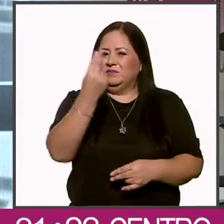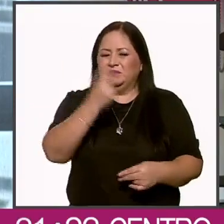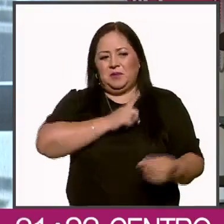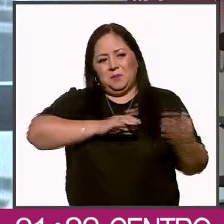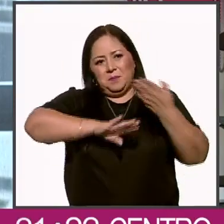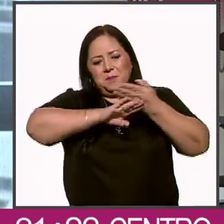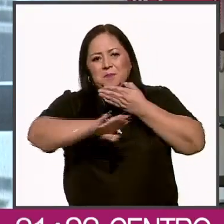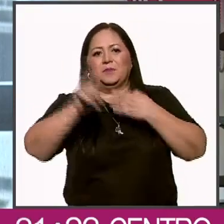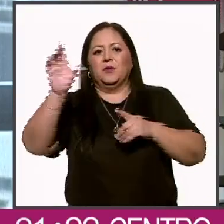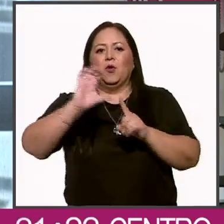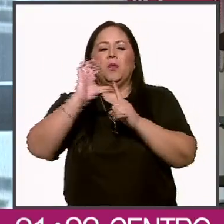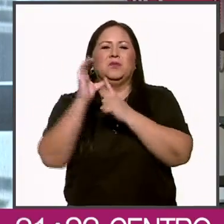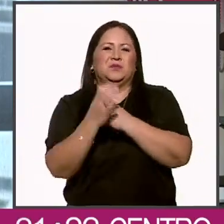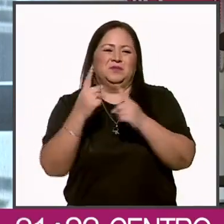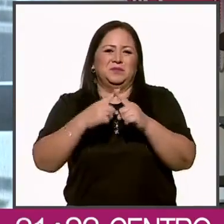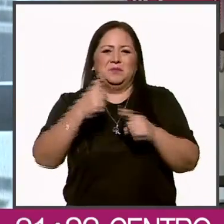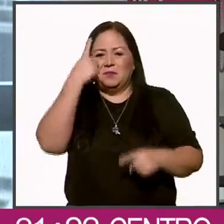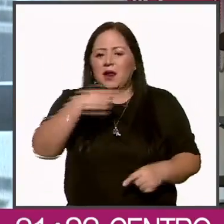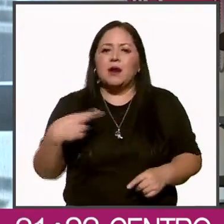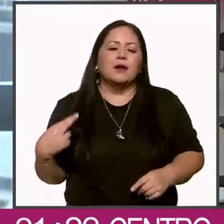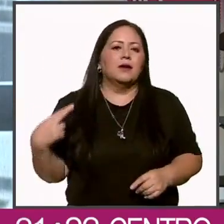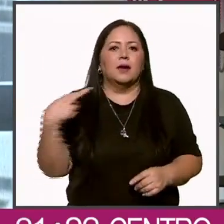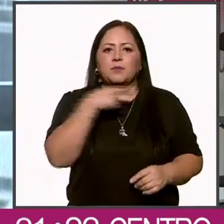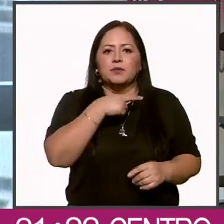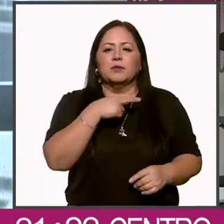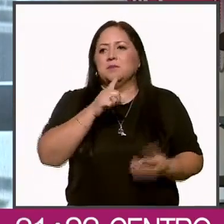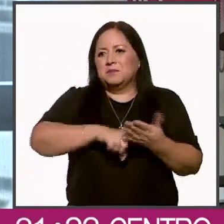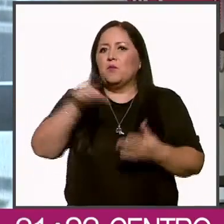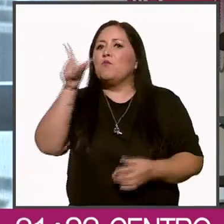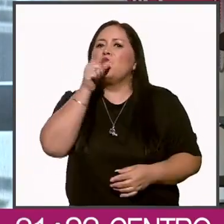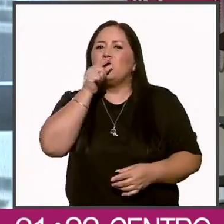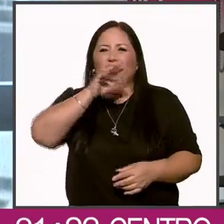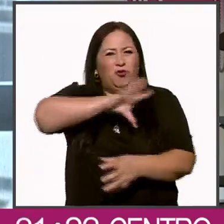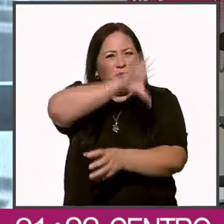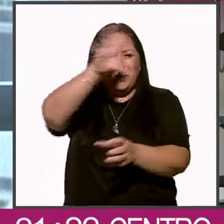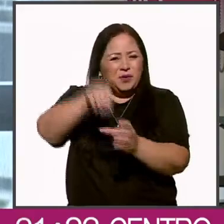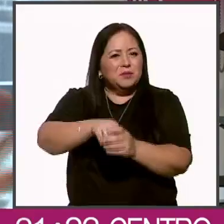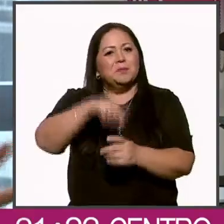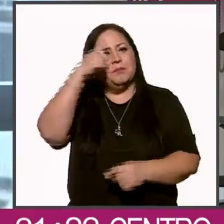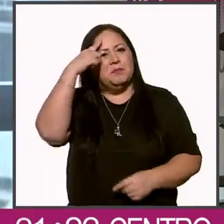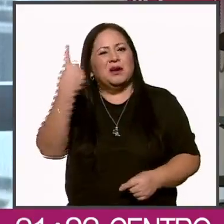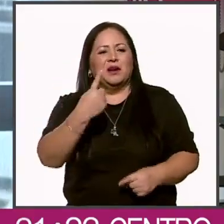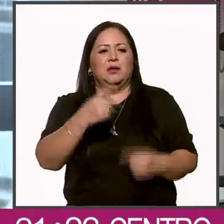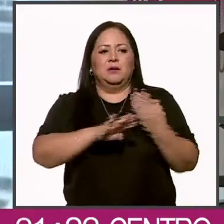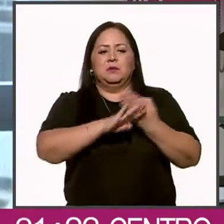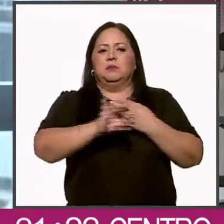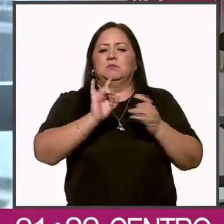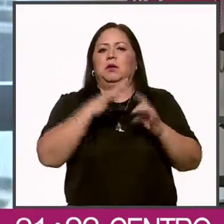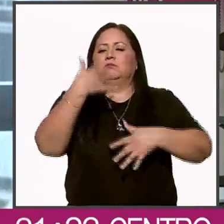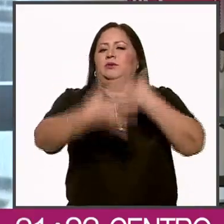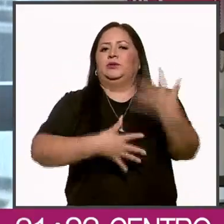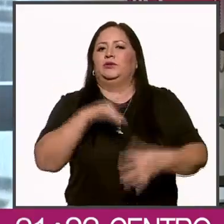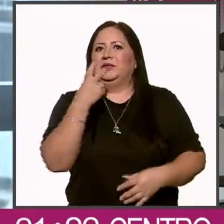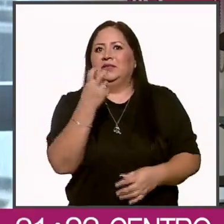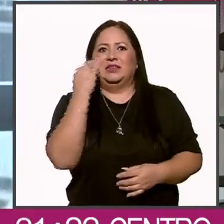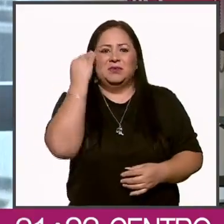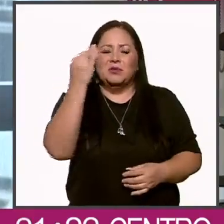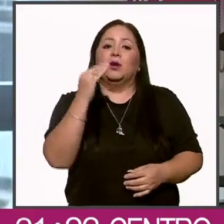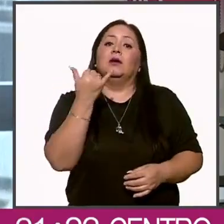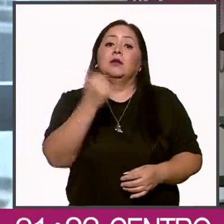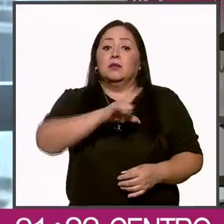previene la Comisión de Delitos, de inmediato, o sea, la policía en general, de inmediato para que eviten una agresión en ese momento.